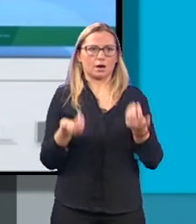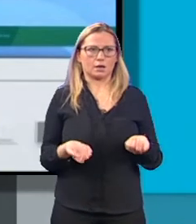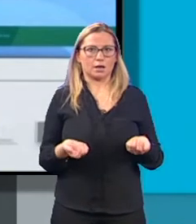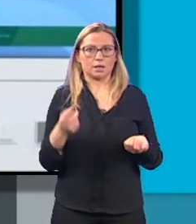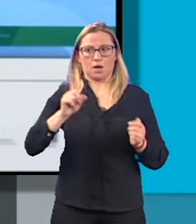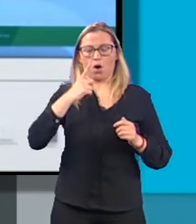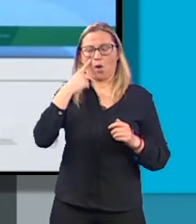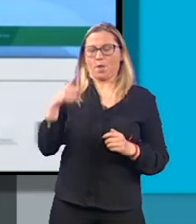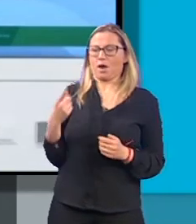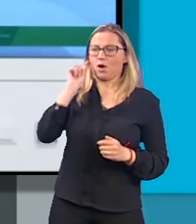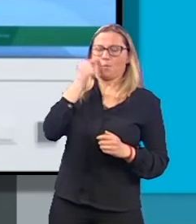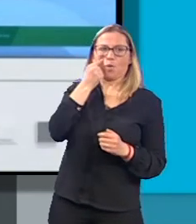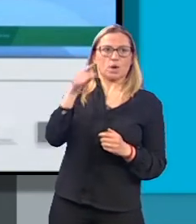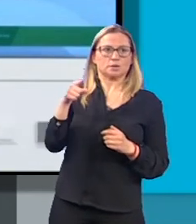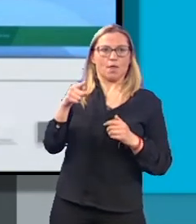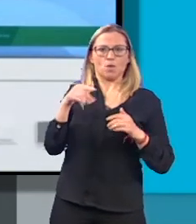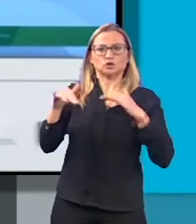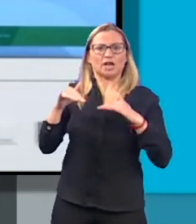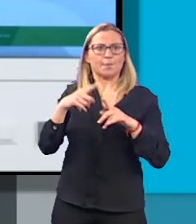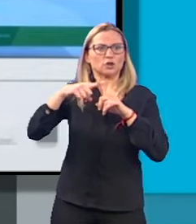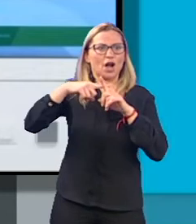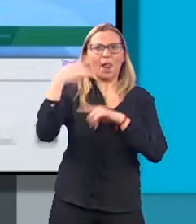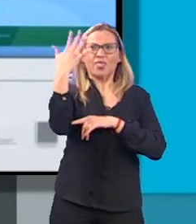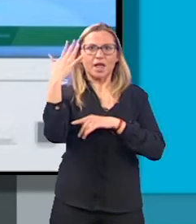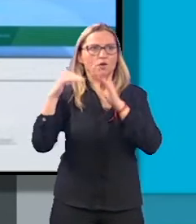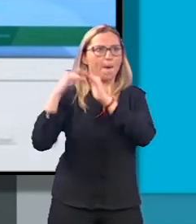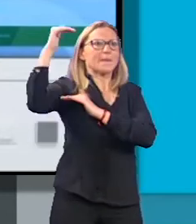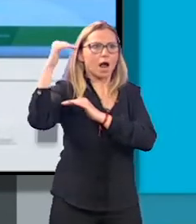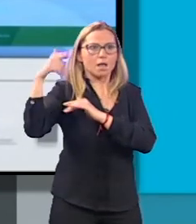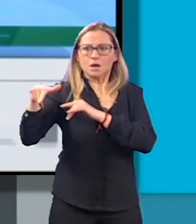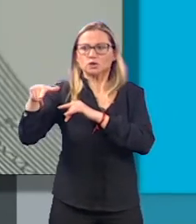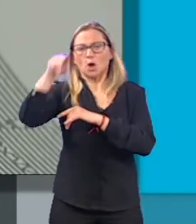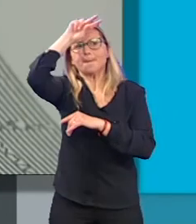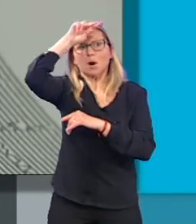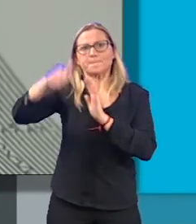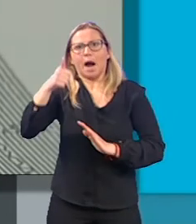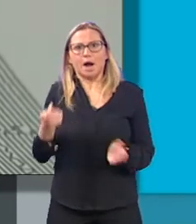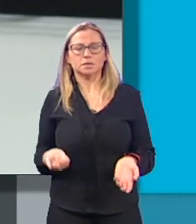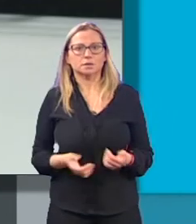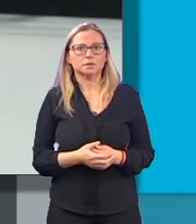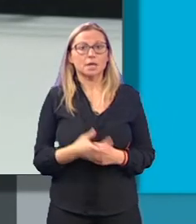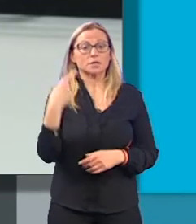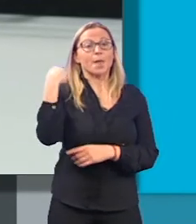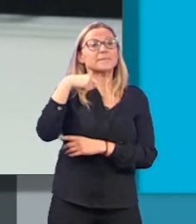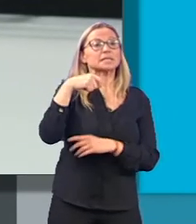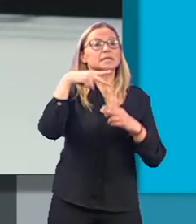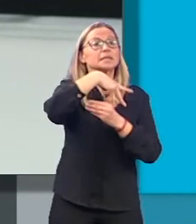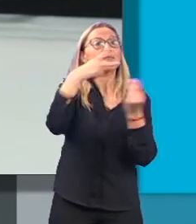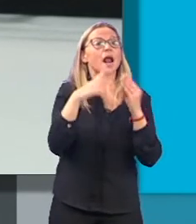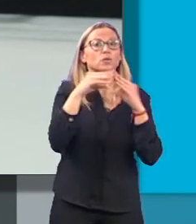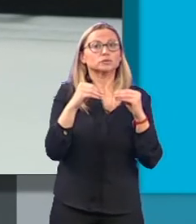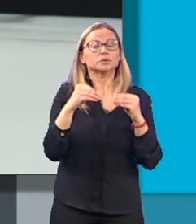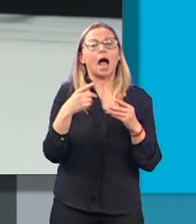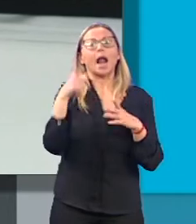un terremoto por encima de un nivel 5, que ya sería de un nivel preocupante. Asimismo, el presidente de la Junta ha pedido a los